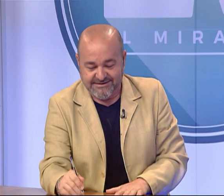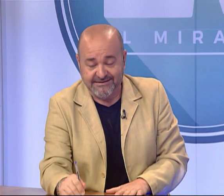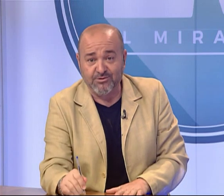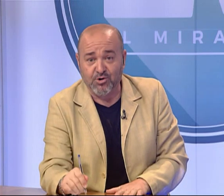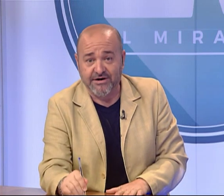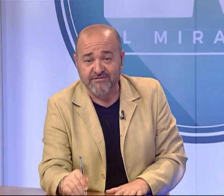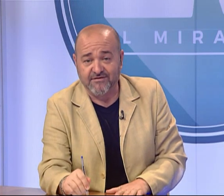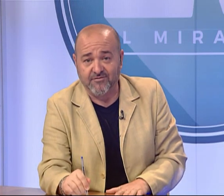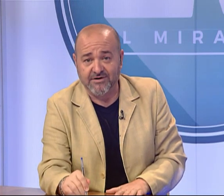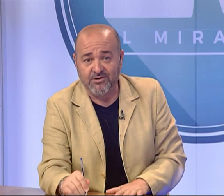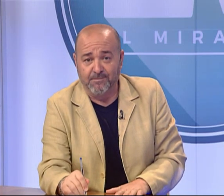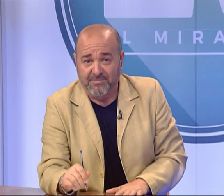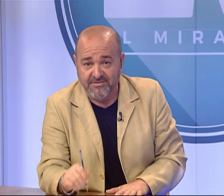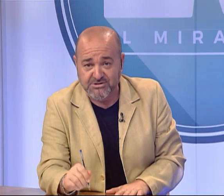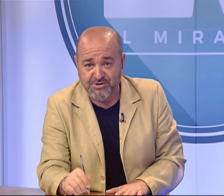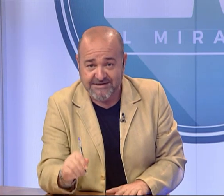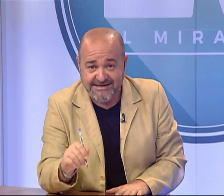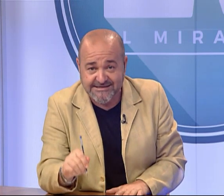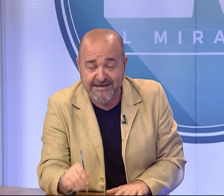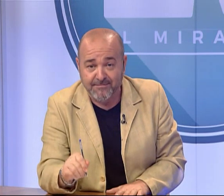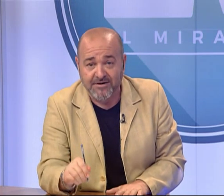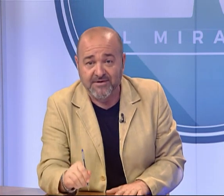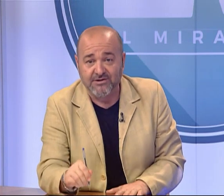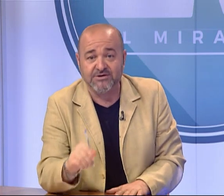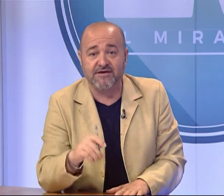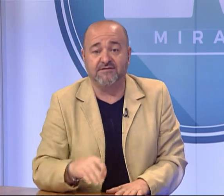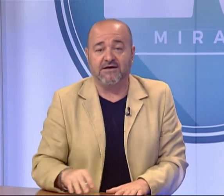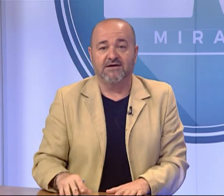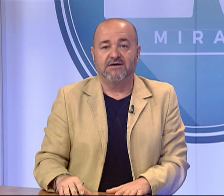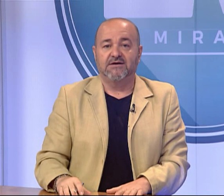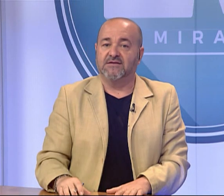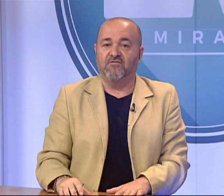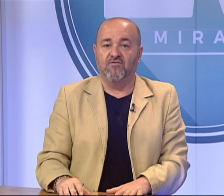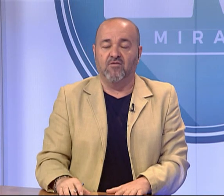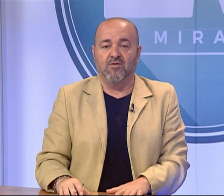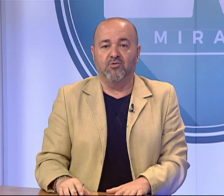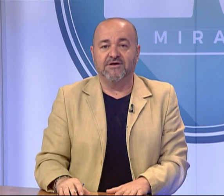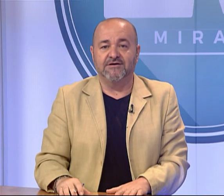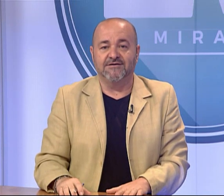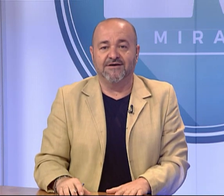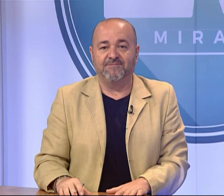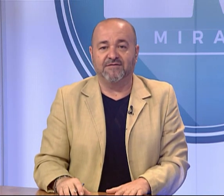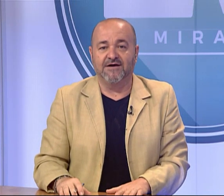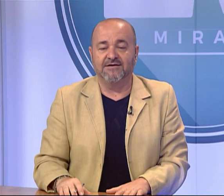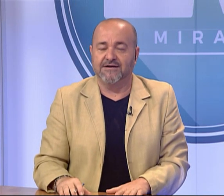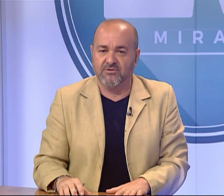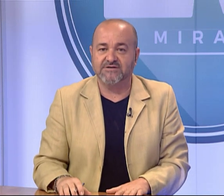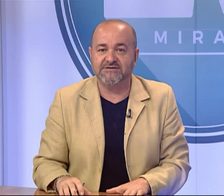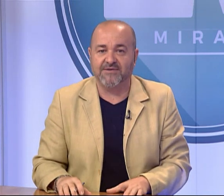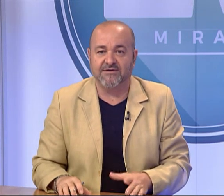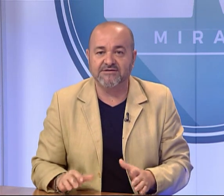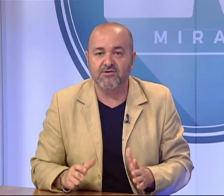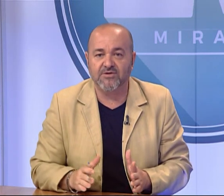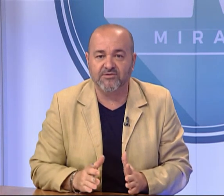tratando con la revista Futboleo, previsiones, siguen preparando esa cita de un fútbol muy especial, que la